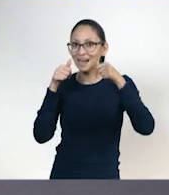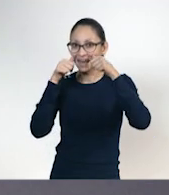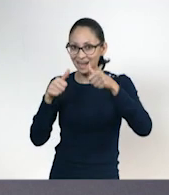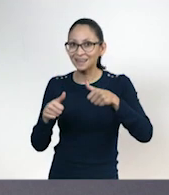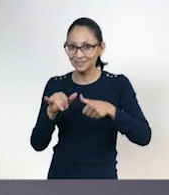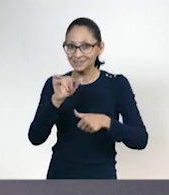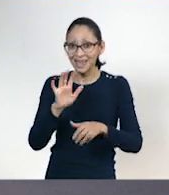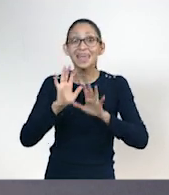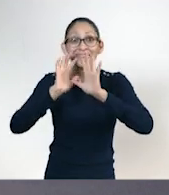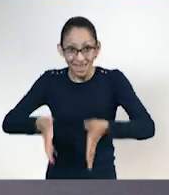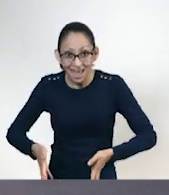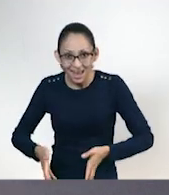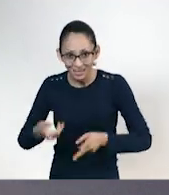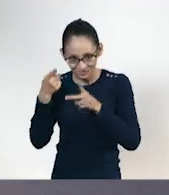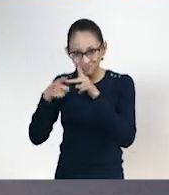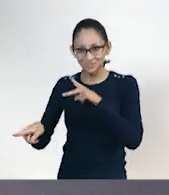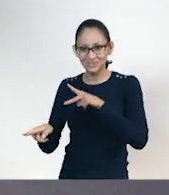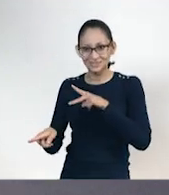¡Ya!